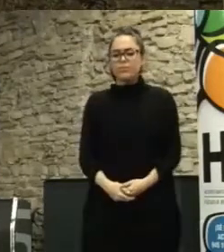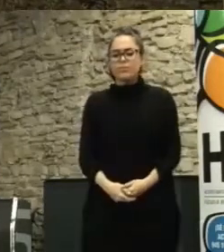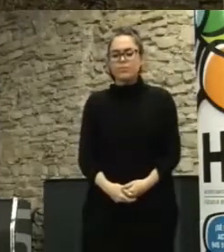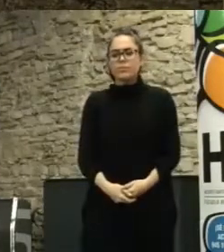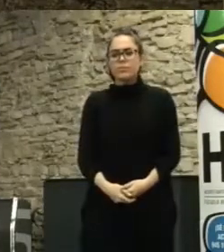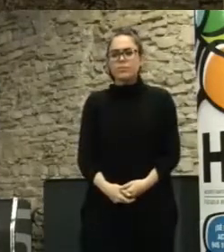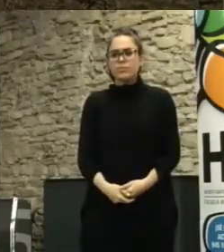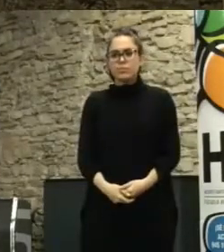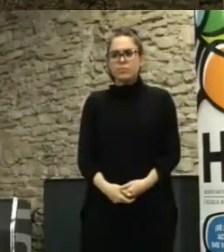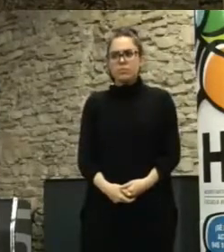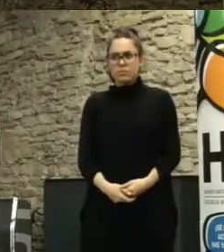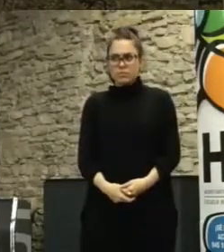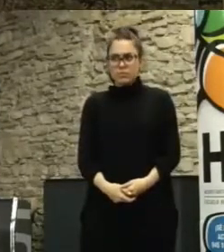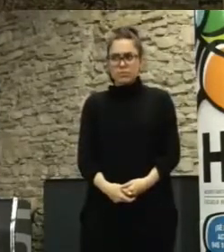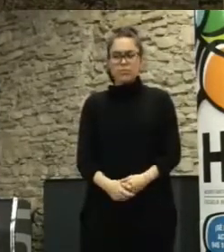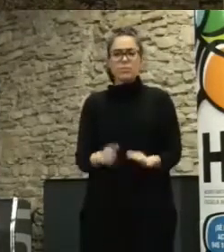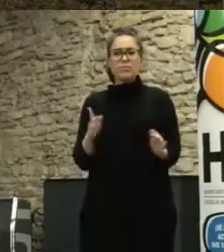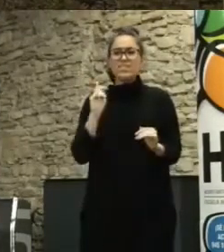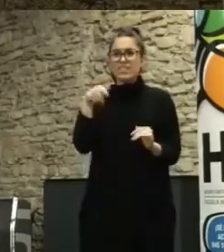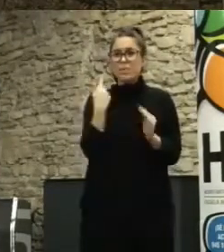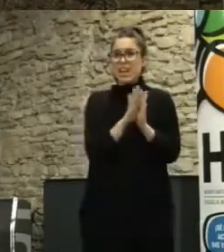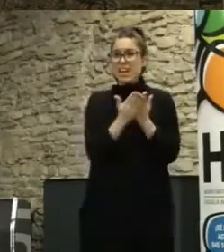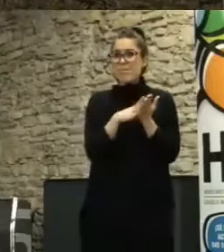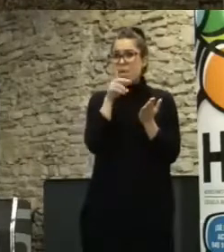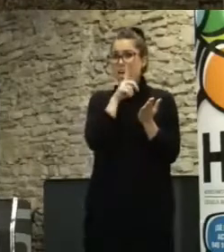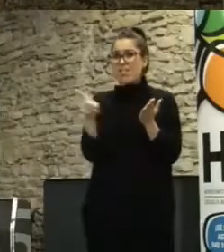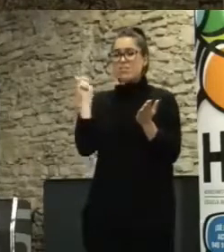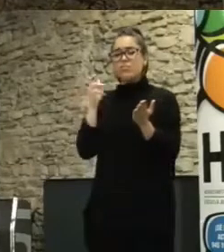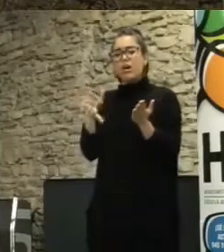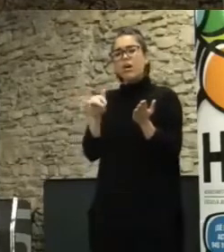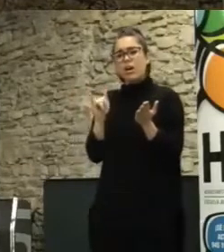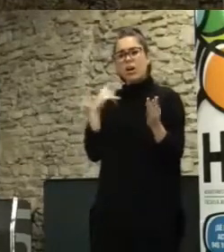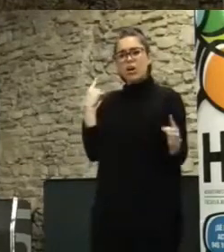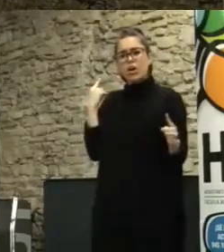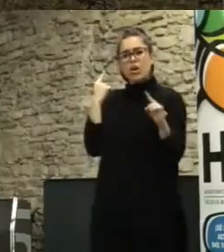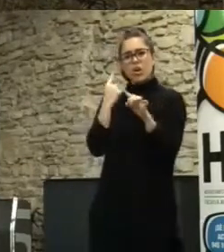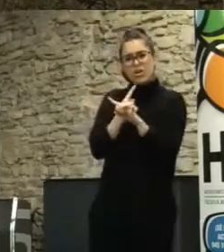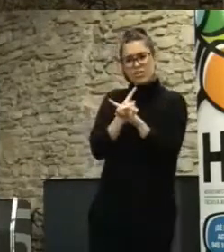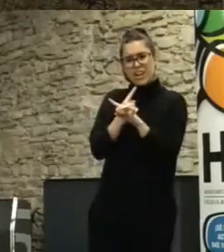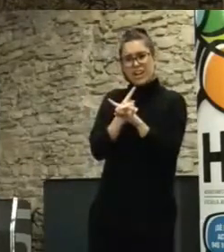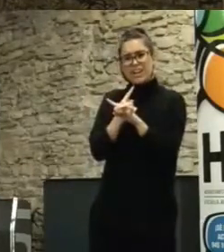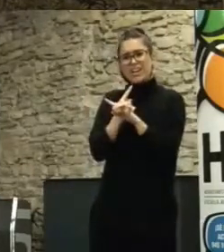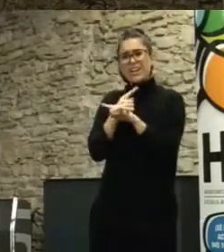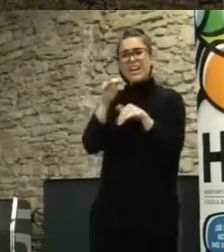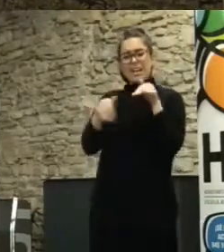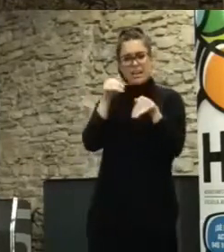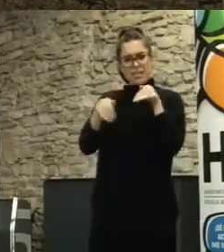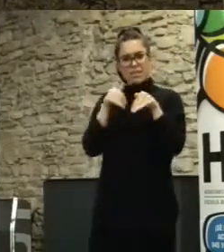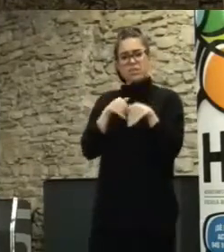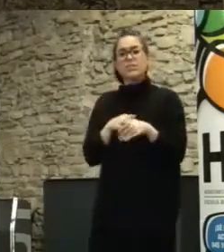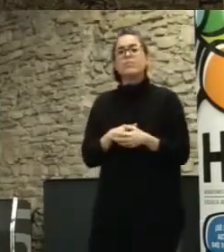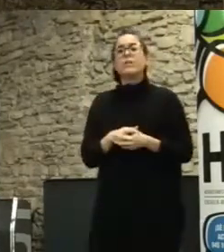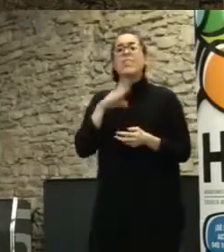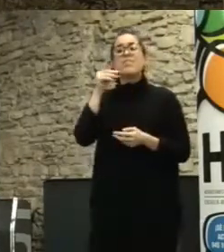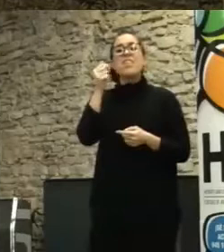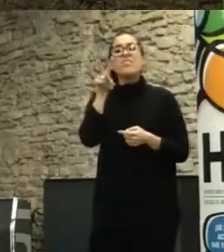un legado, bueno, realmente hay un libro del año pasado que se llama Contra las elecciones de David Van Raybuk que él habla un